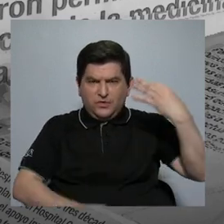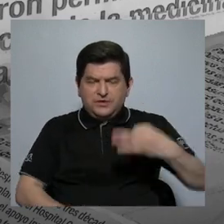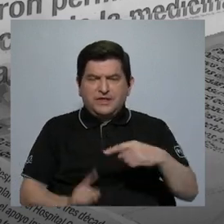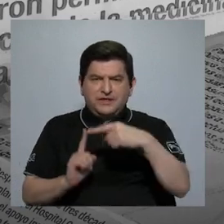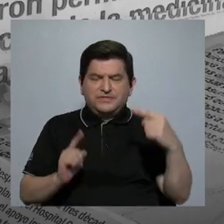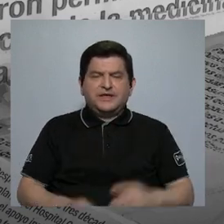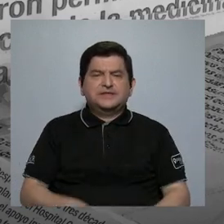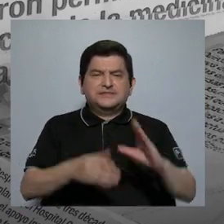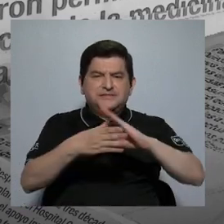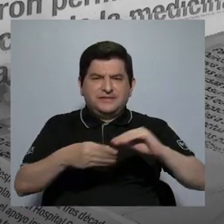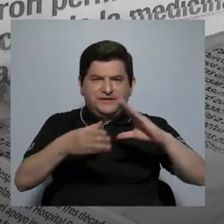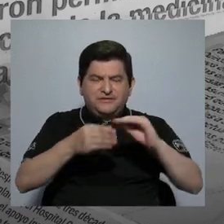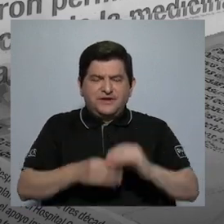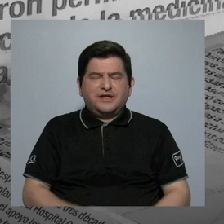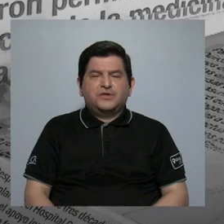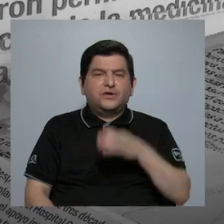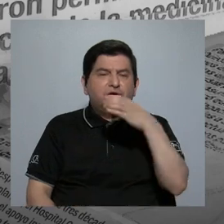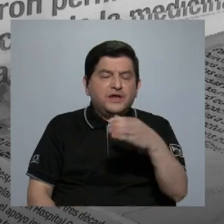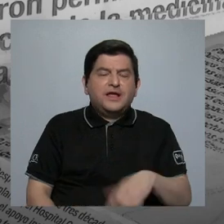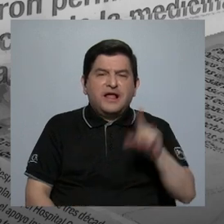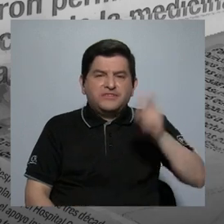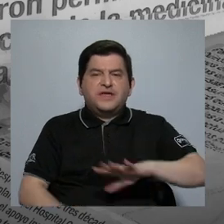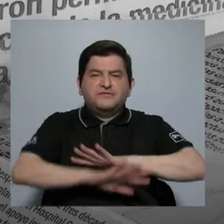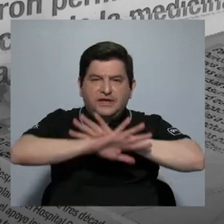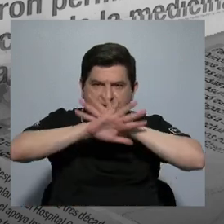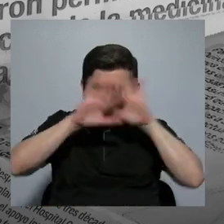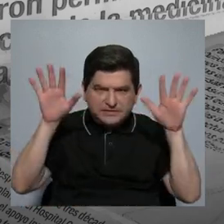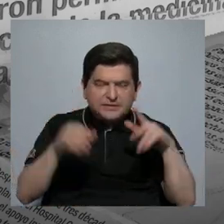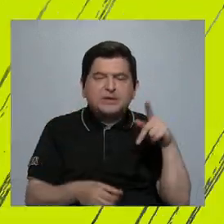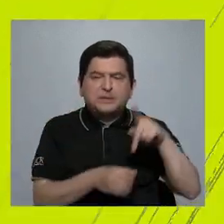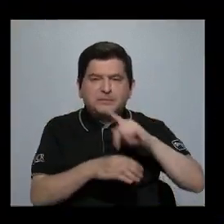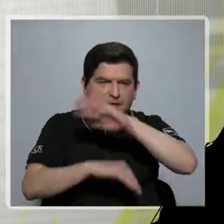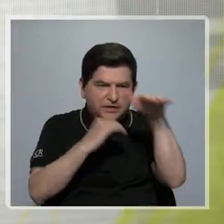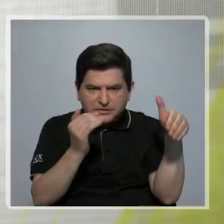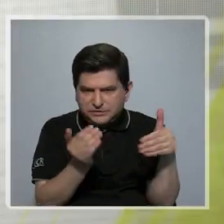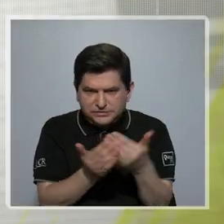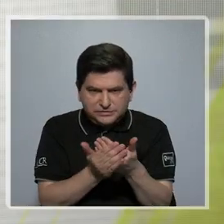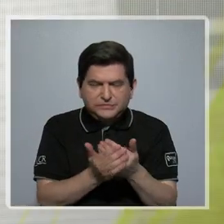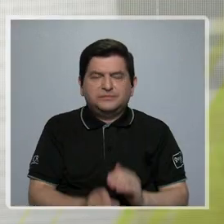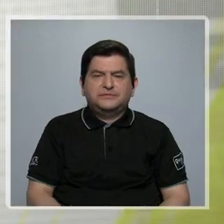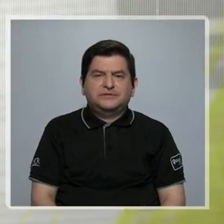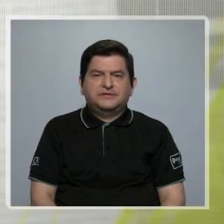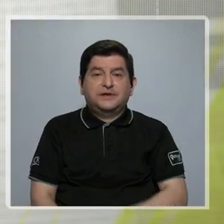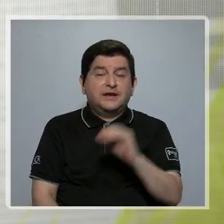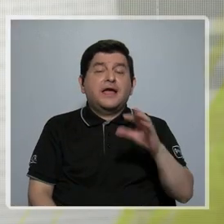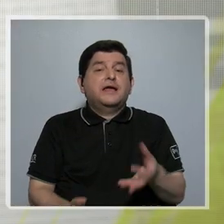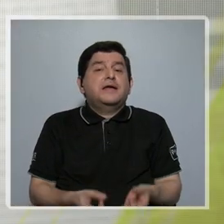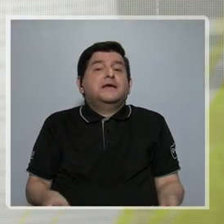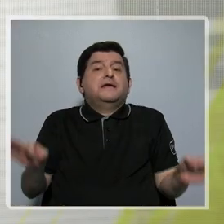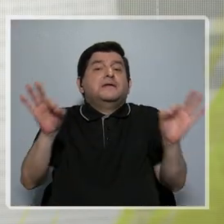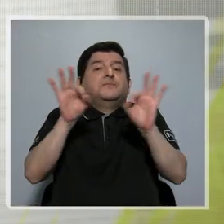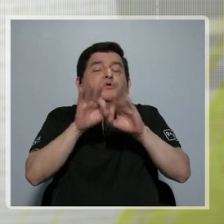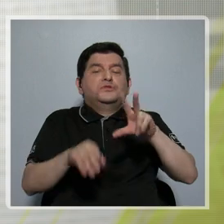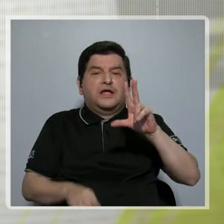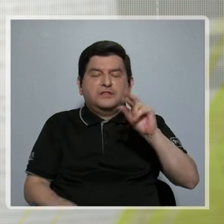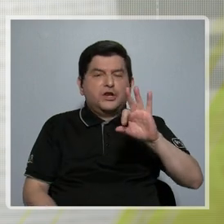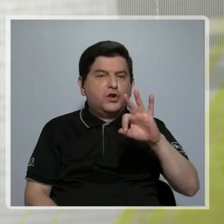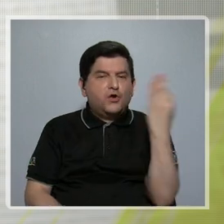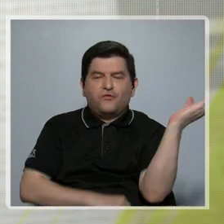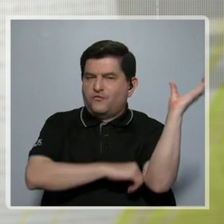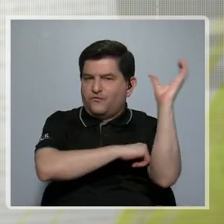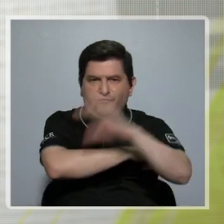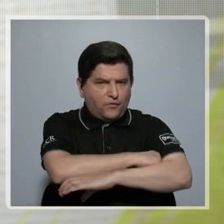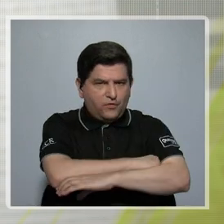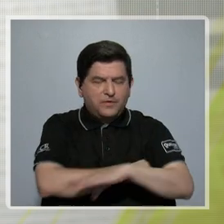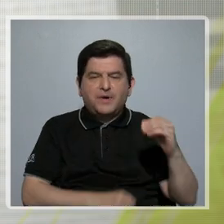que la Relatoría recomienda deben ser transparentes, participativos. Y lo más importante, que no sea una forma